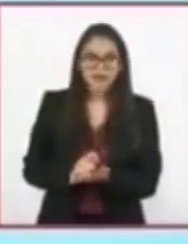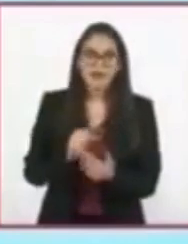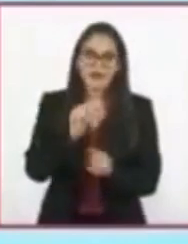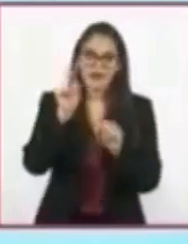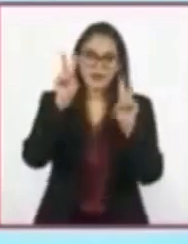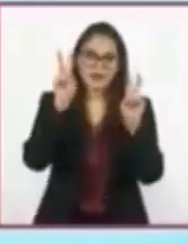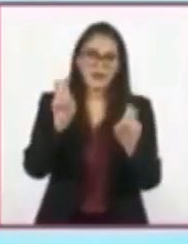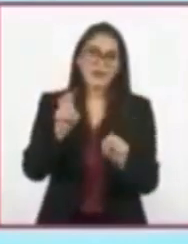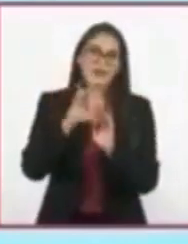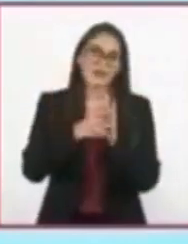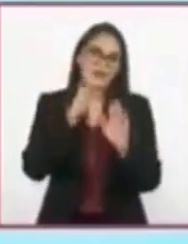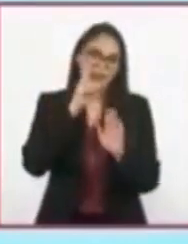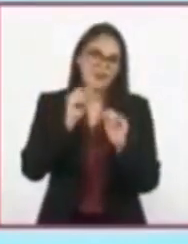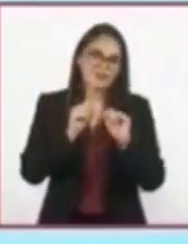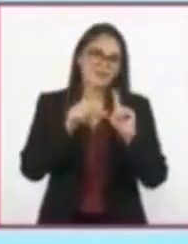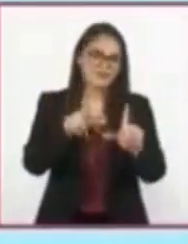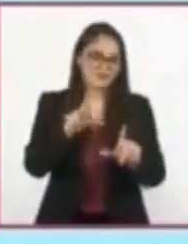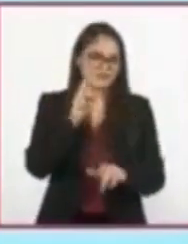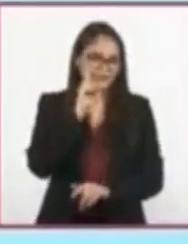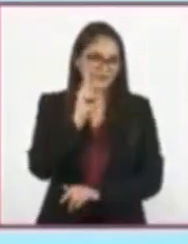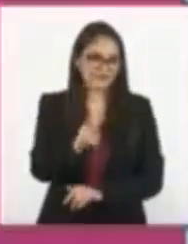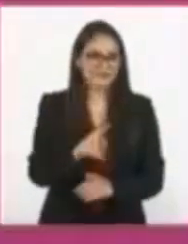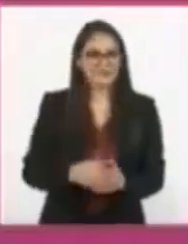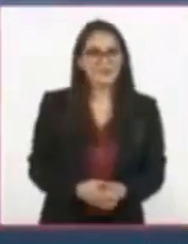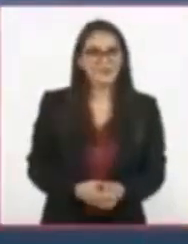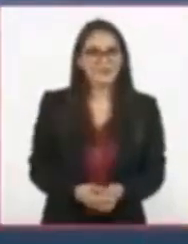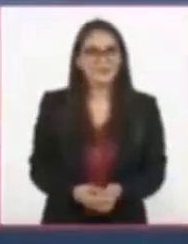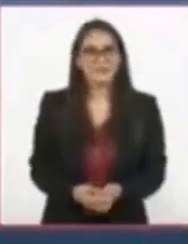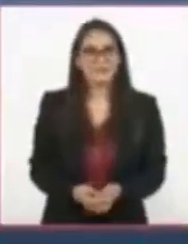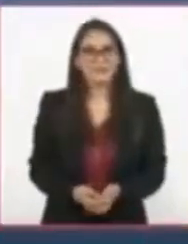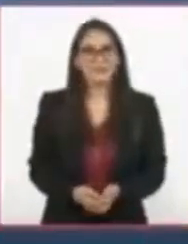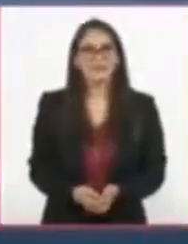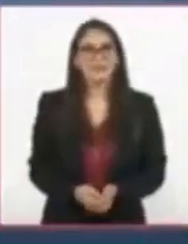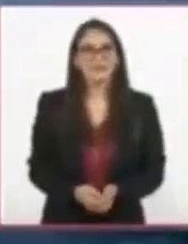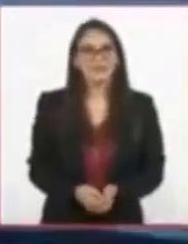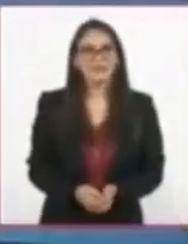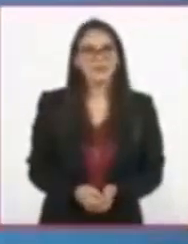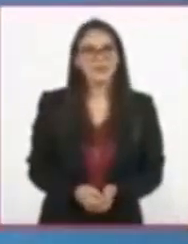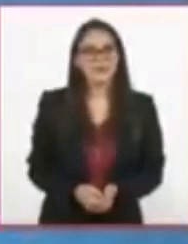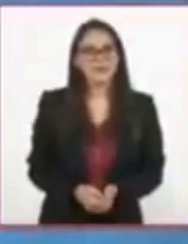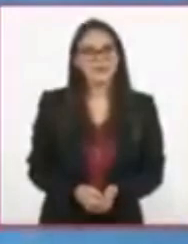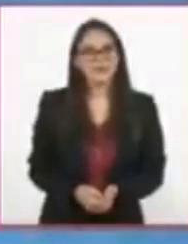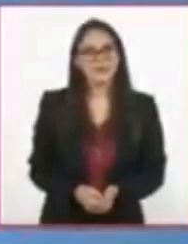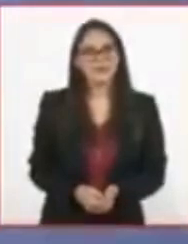Elementos de una Historia. Bienvenidos a todos.